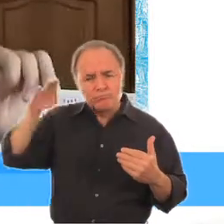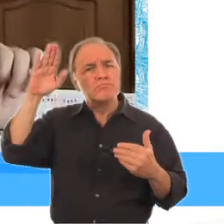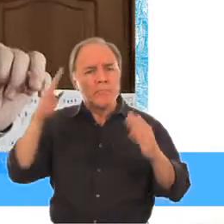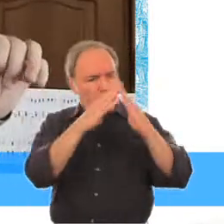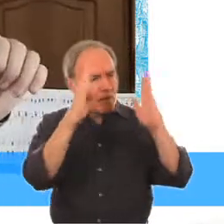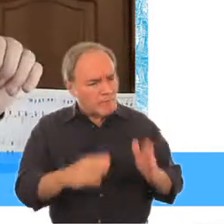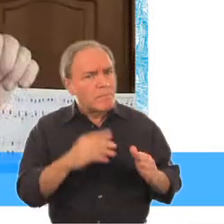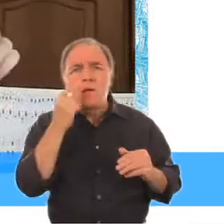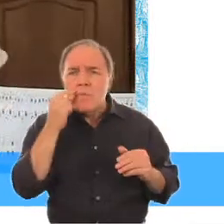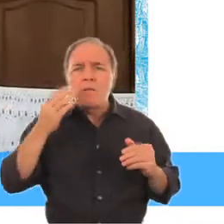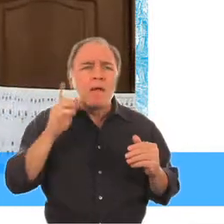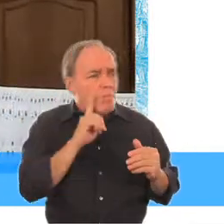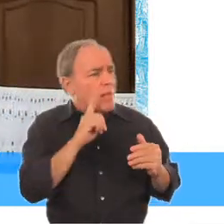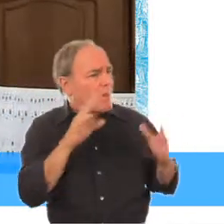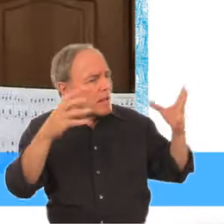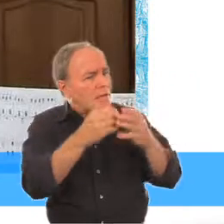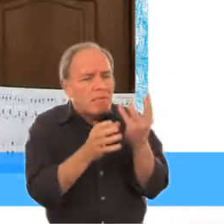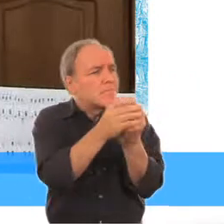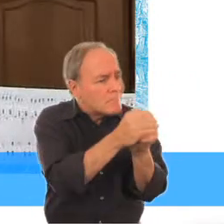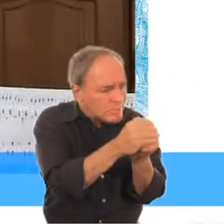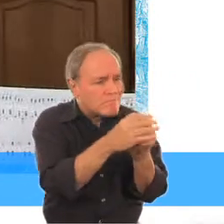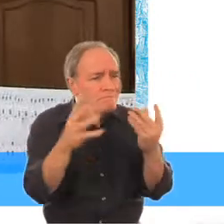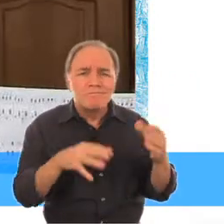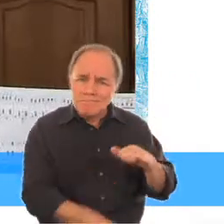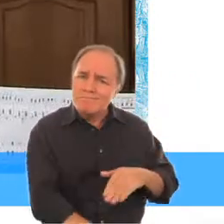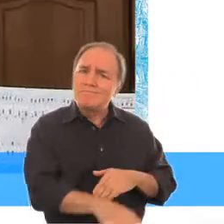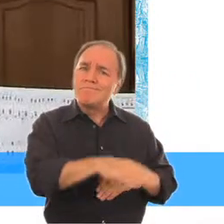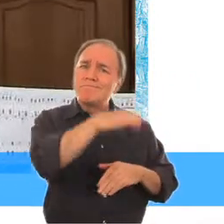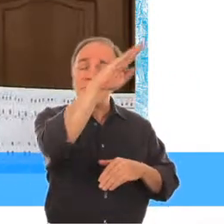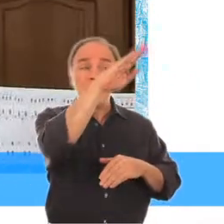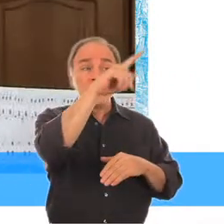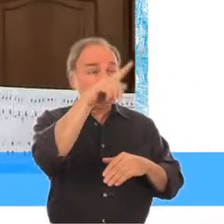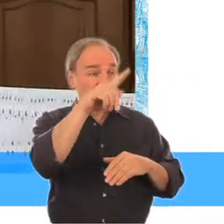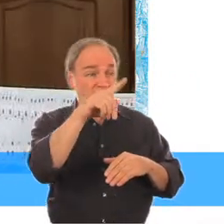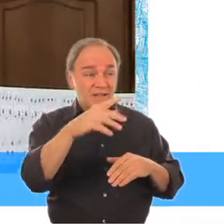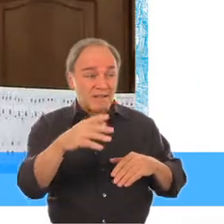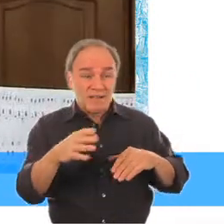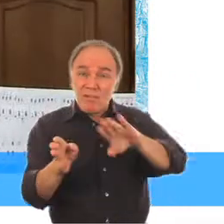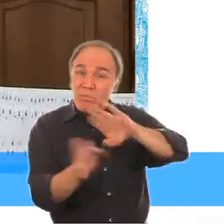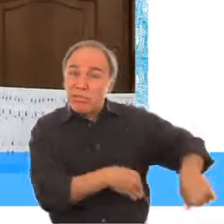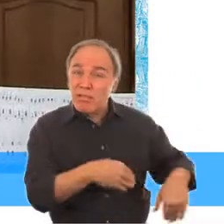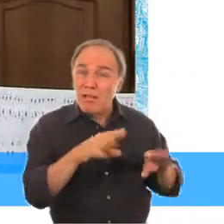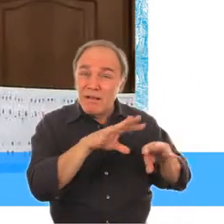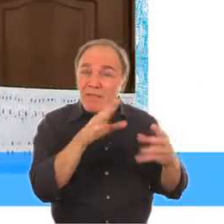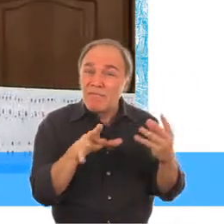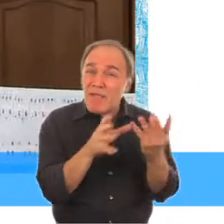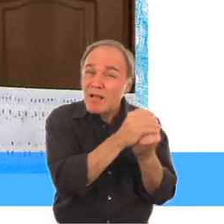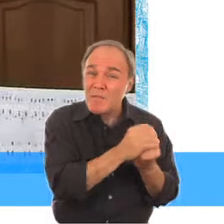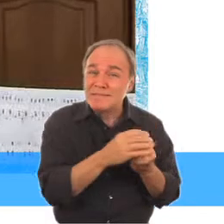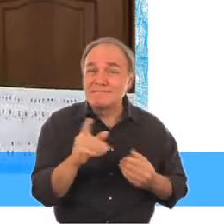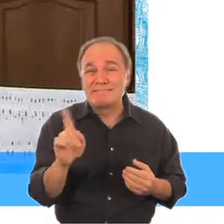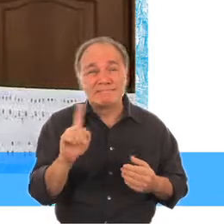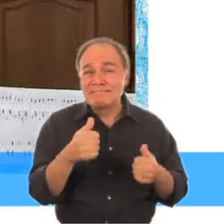He tenido la suerte de crecer en una familia Cualesquiera sean las condiciones y los servicios de esos centros de asistencia